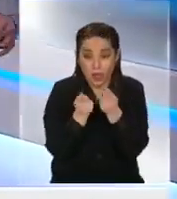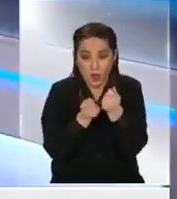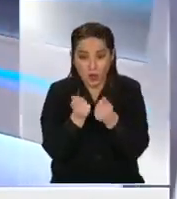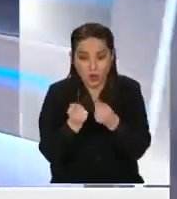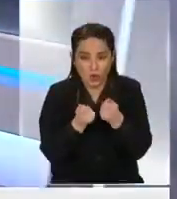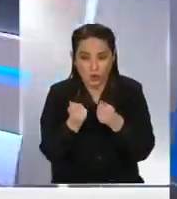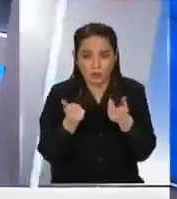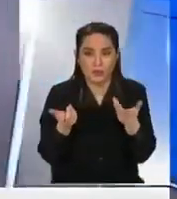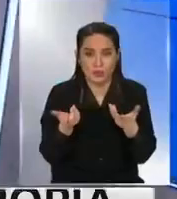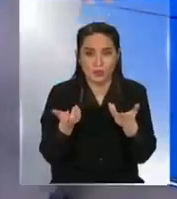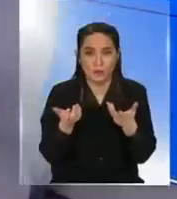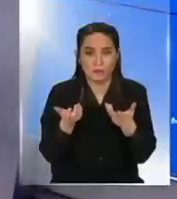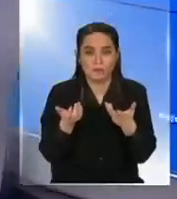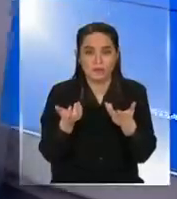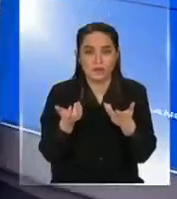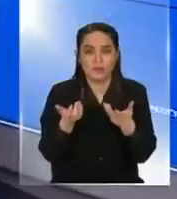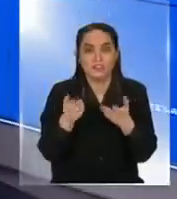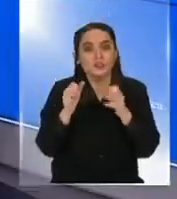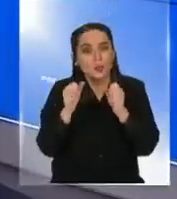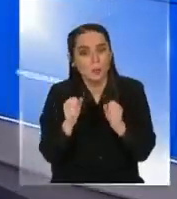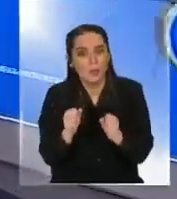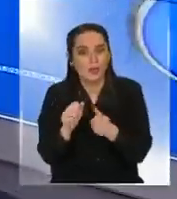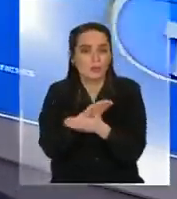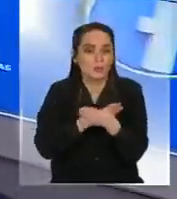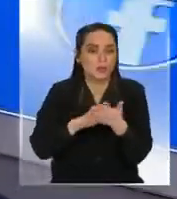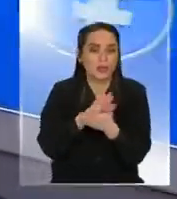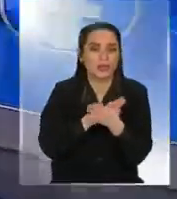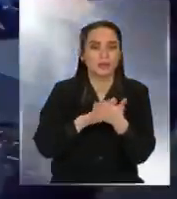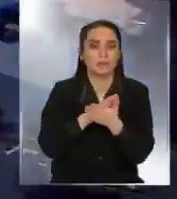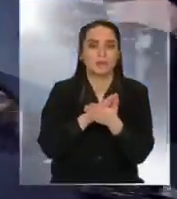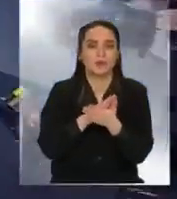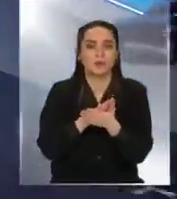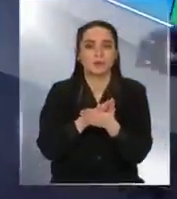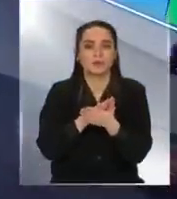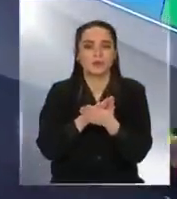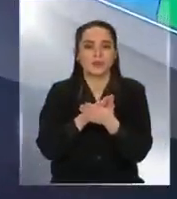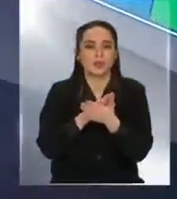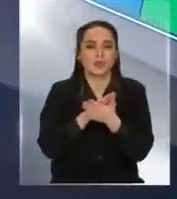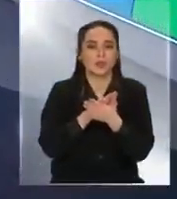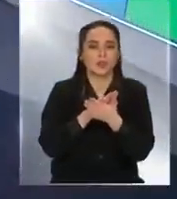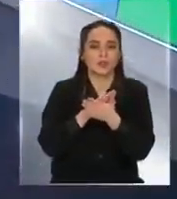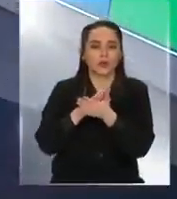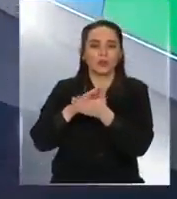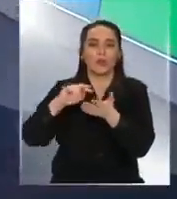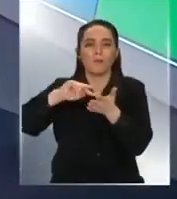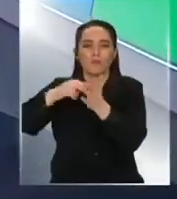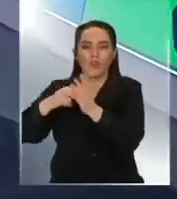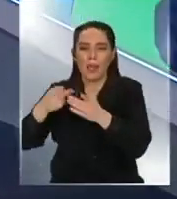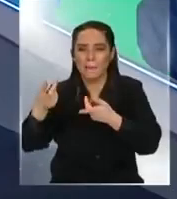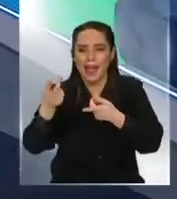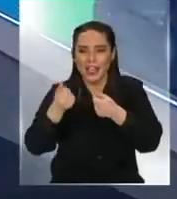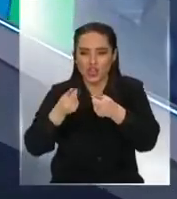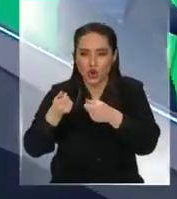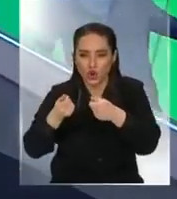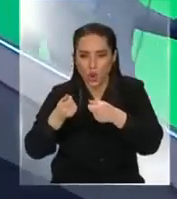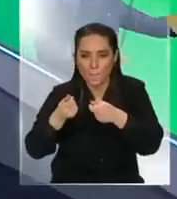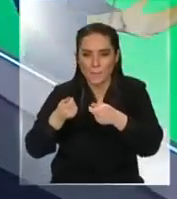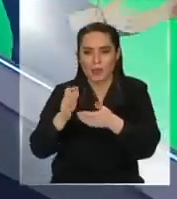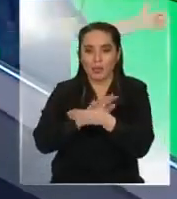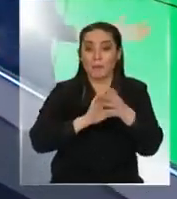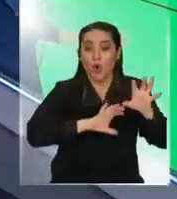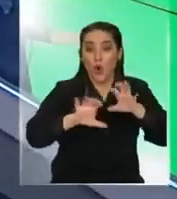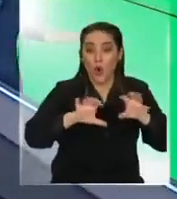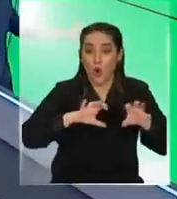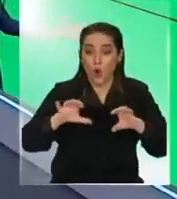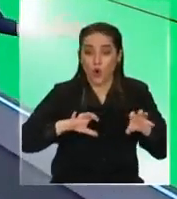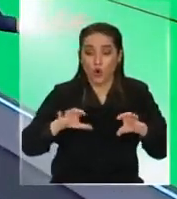si esto podría generar un brote inflacionario o si podría efectivamente funcionar para